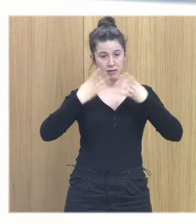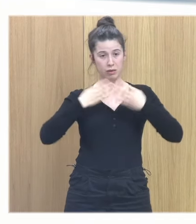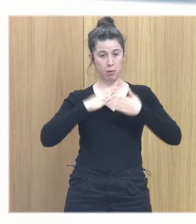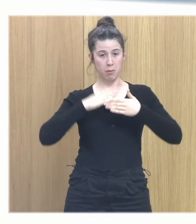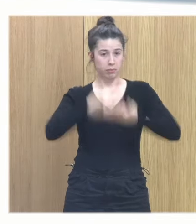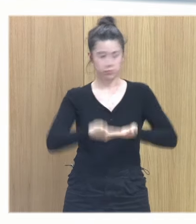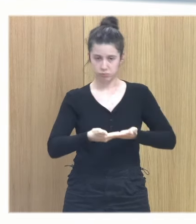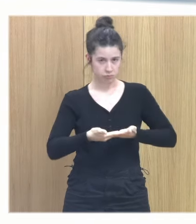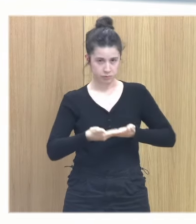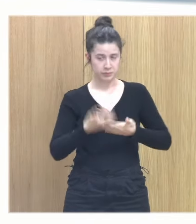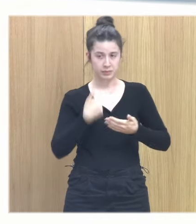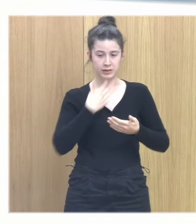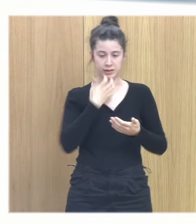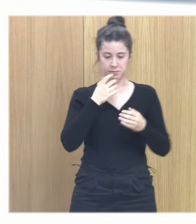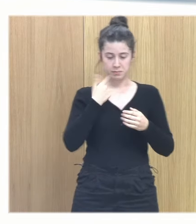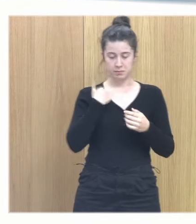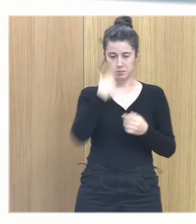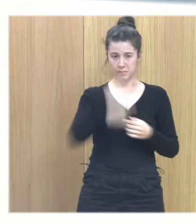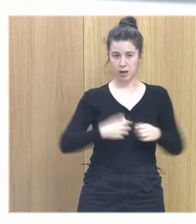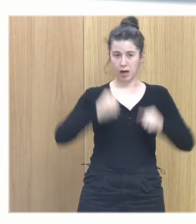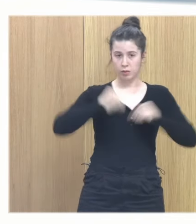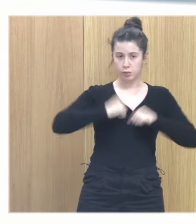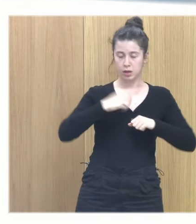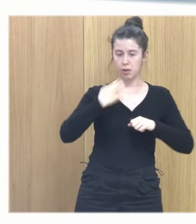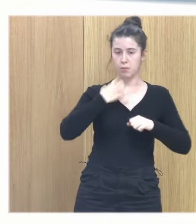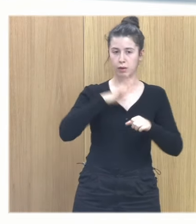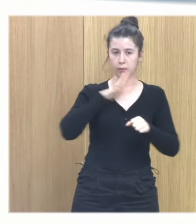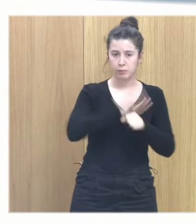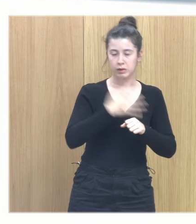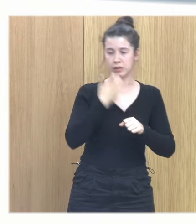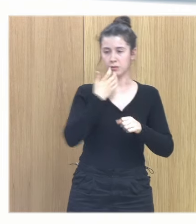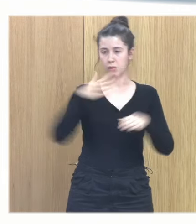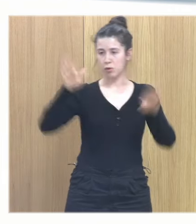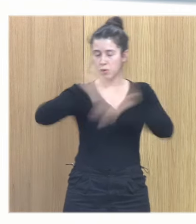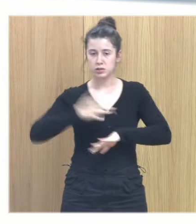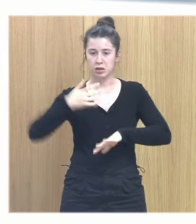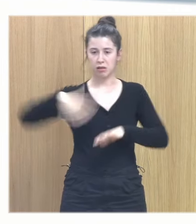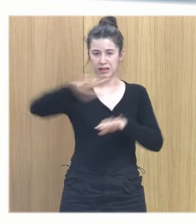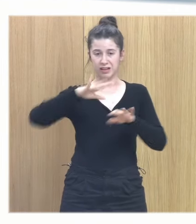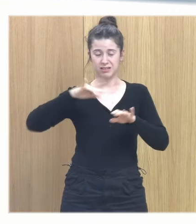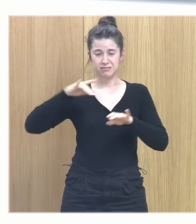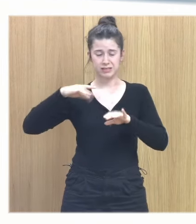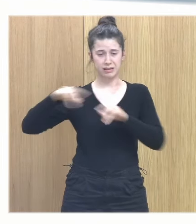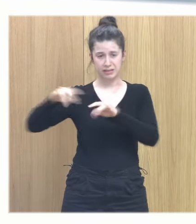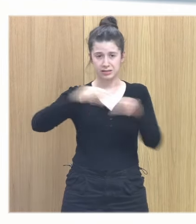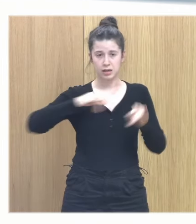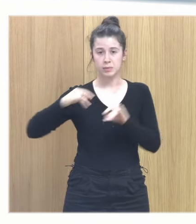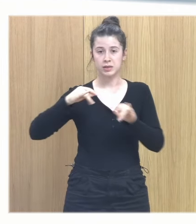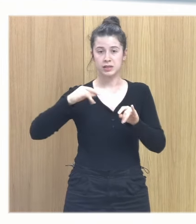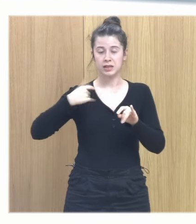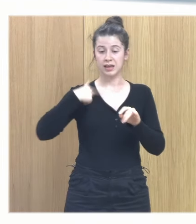adolescente o como persona adulta pueden violarme un día una noche en un descampado y eso no tiene por qué hacer